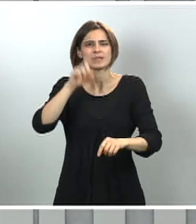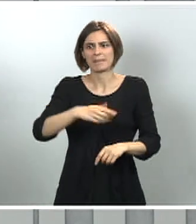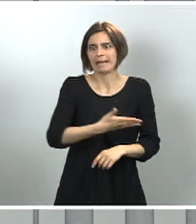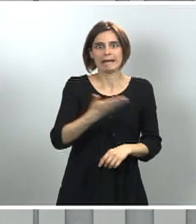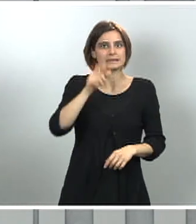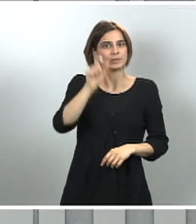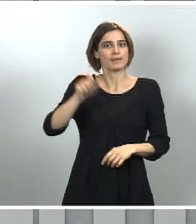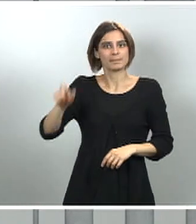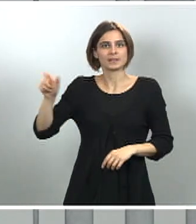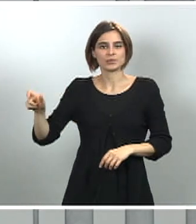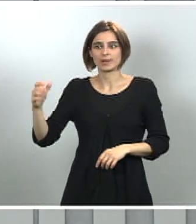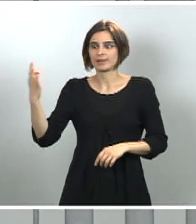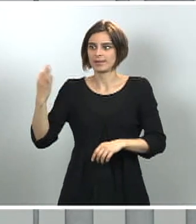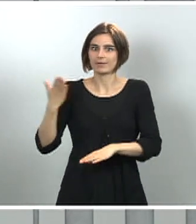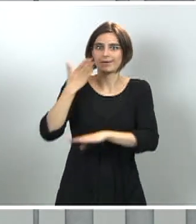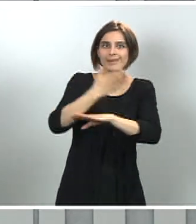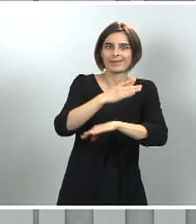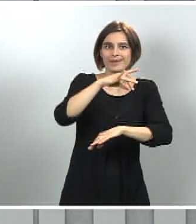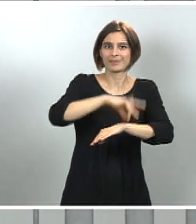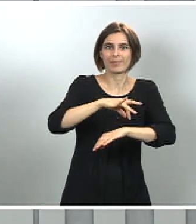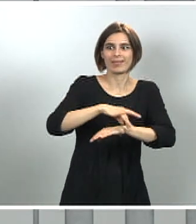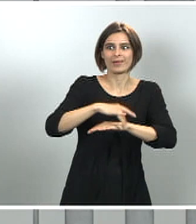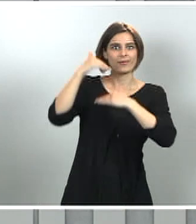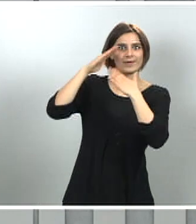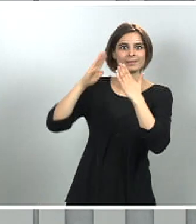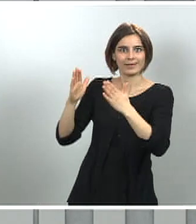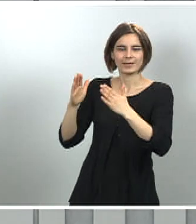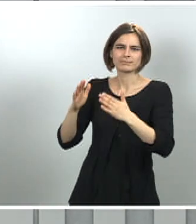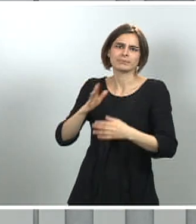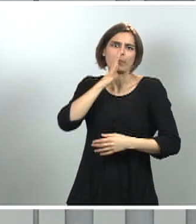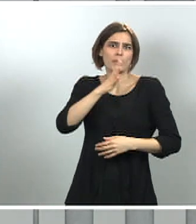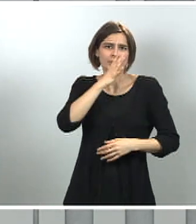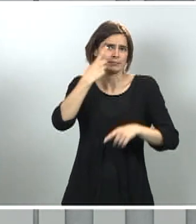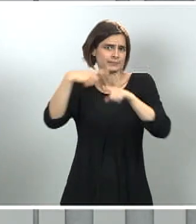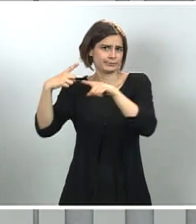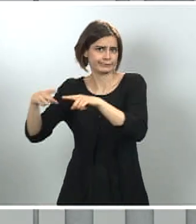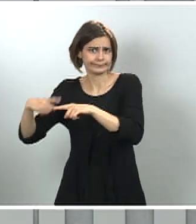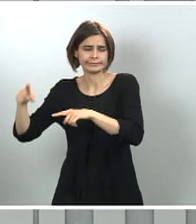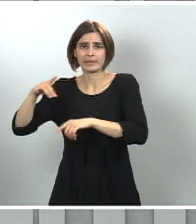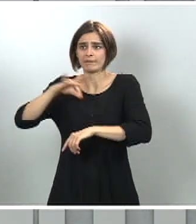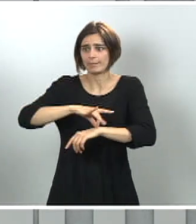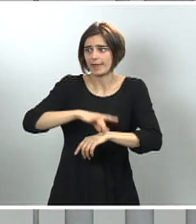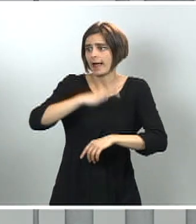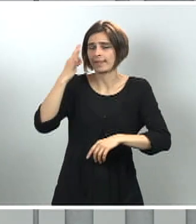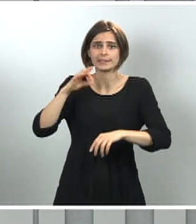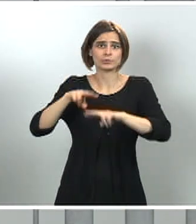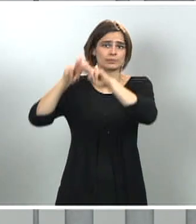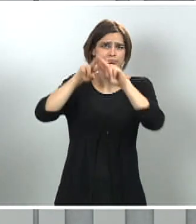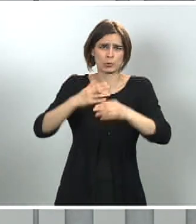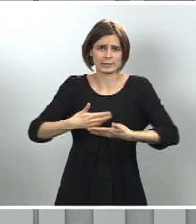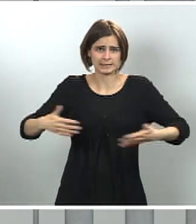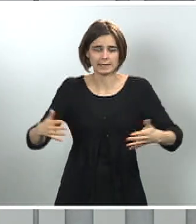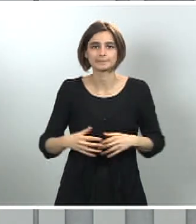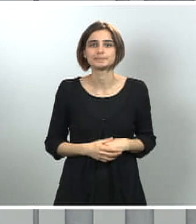ser atendidos en nuestro sistema sanitario por distintas dolencias o por distintas enfermedades. En segundo lugar, el